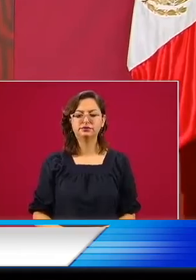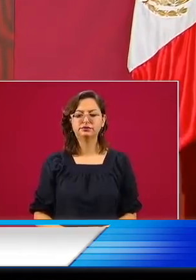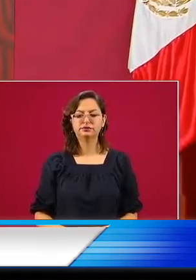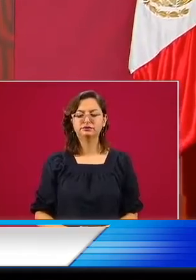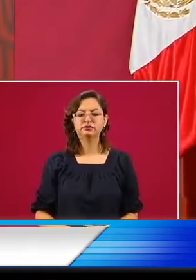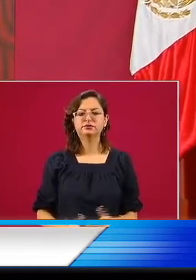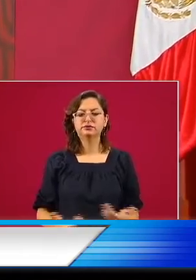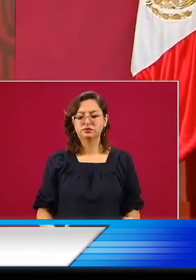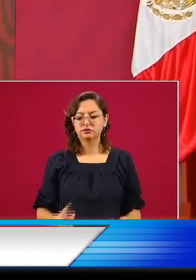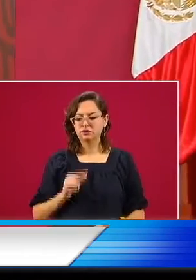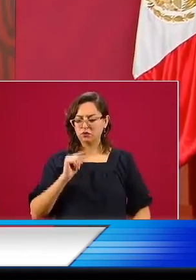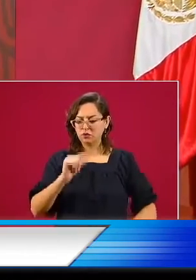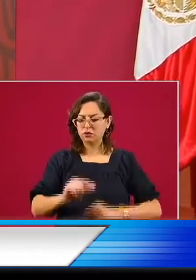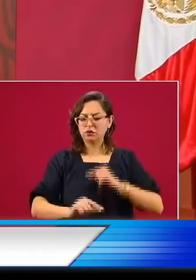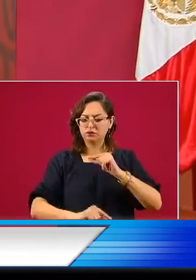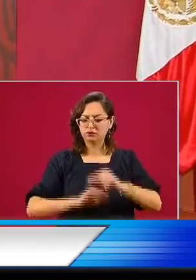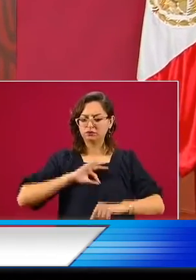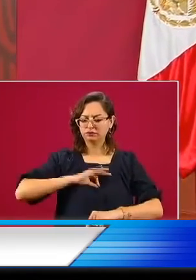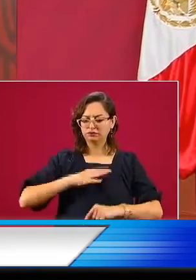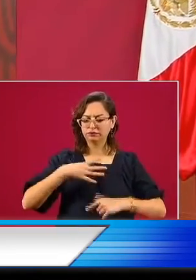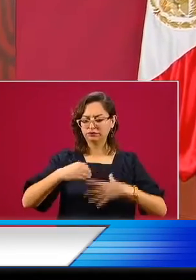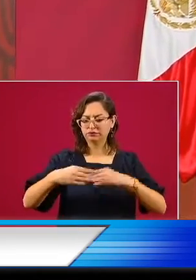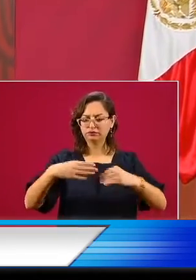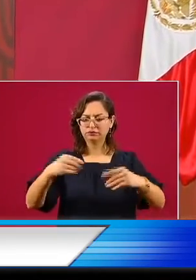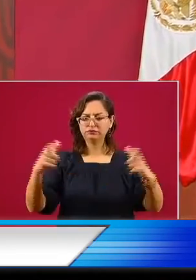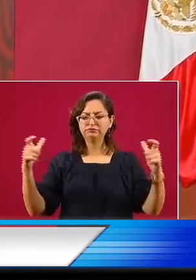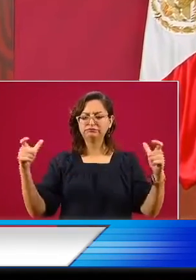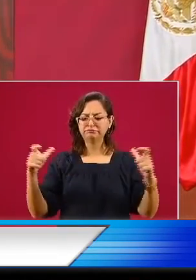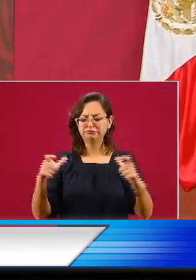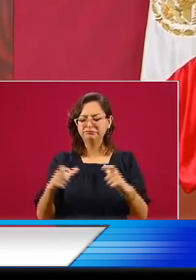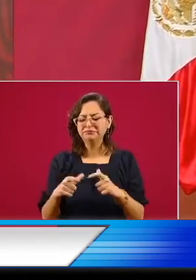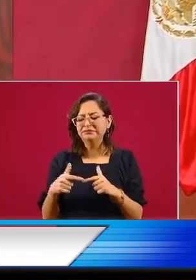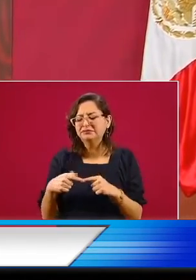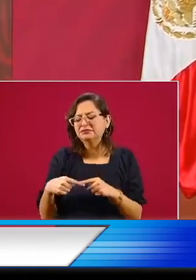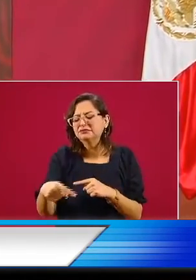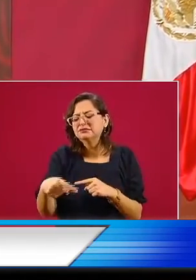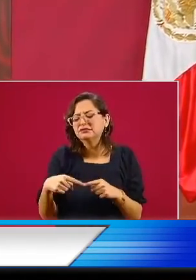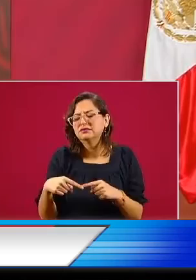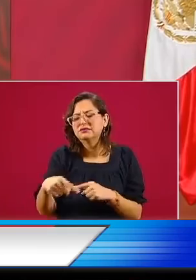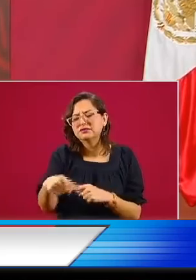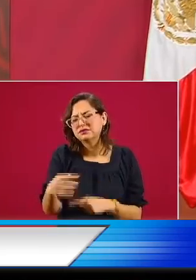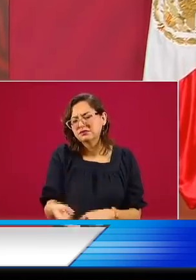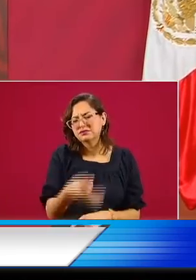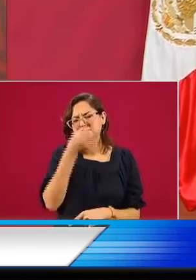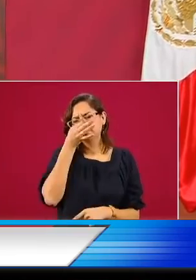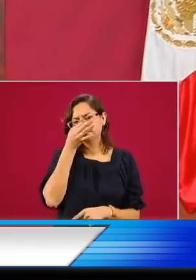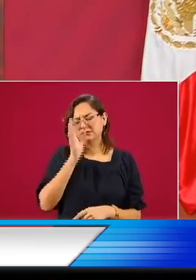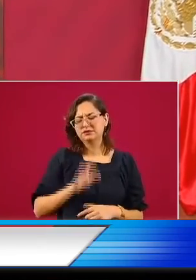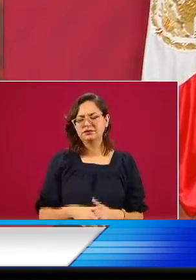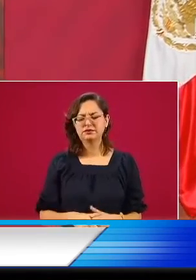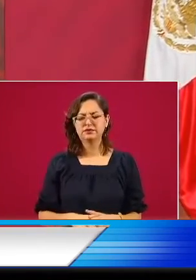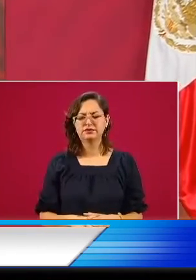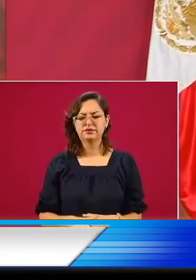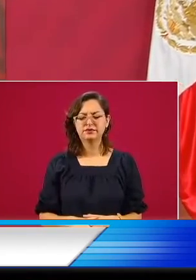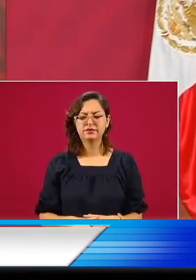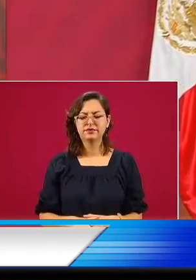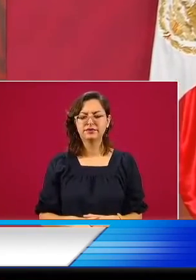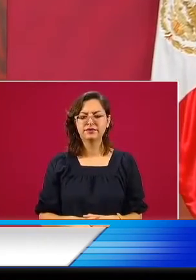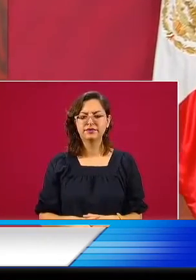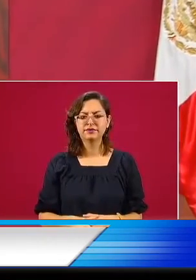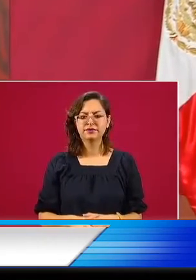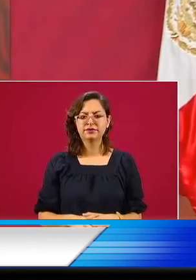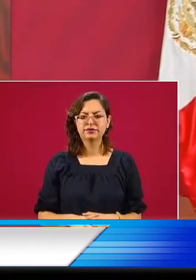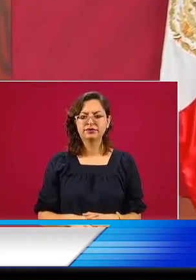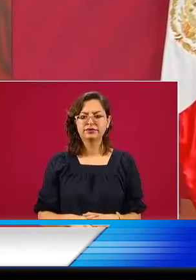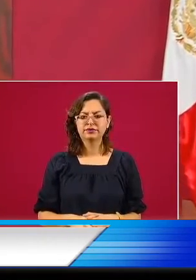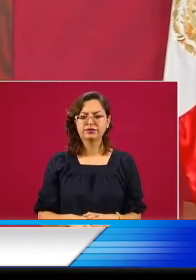los abusos, ya que el interés del pueblo está por encima de cualquier interés personal, por legítimo que sea, por lo que se actuará en base a lo que establece la